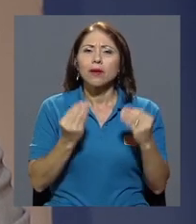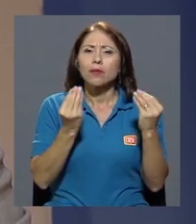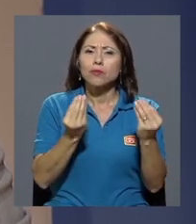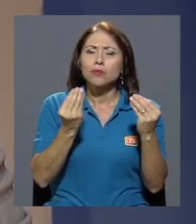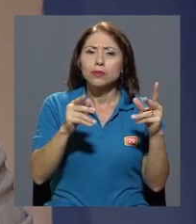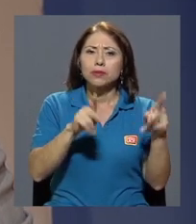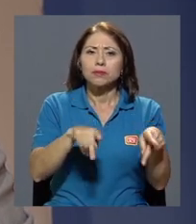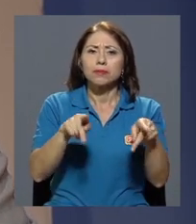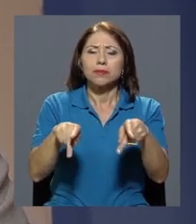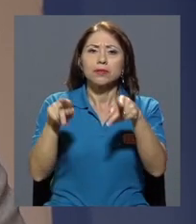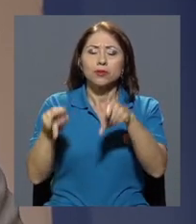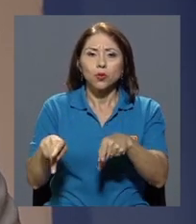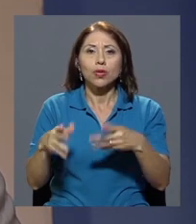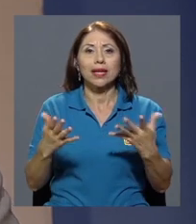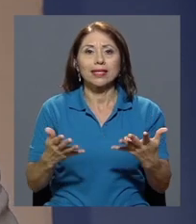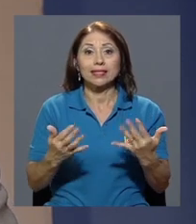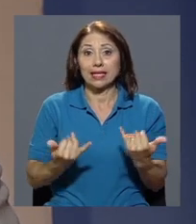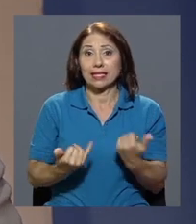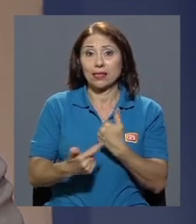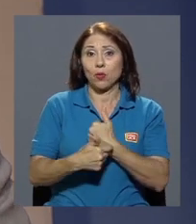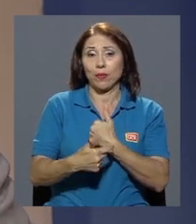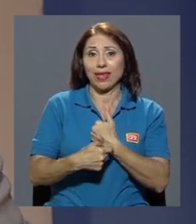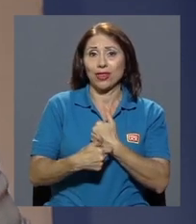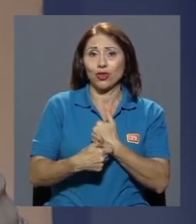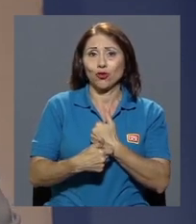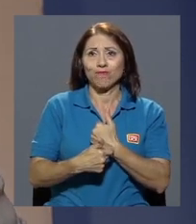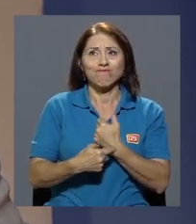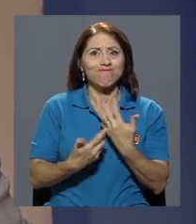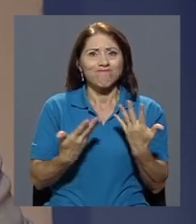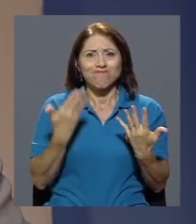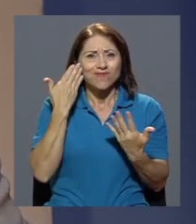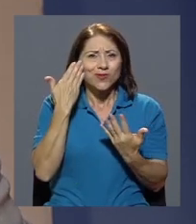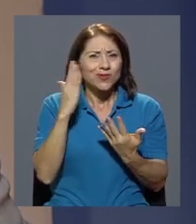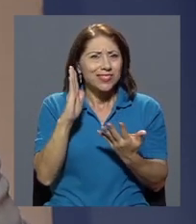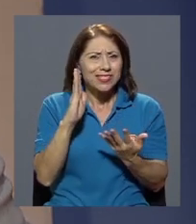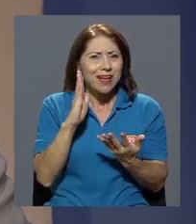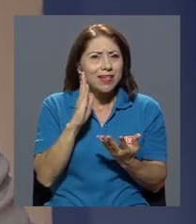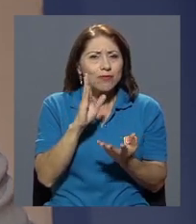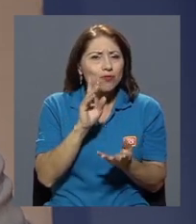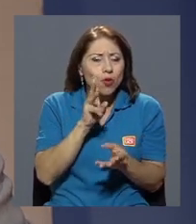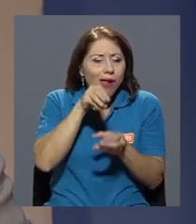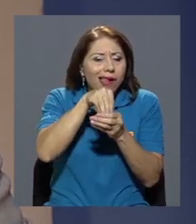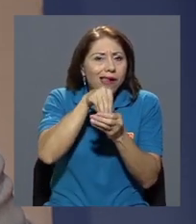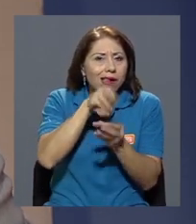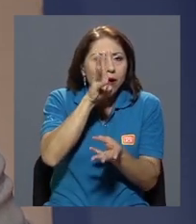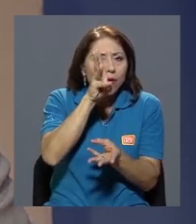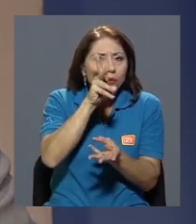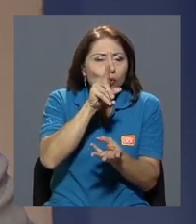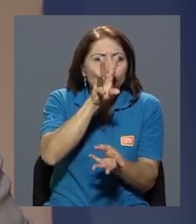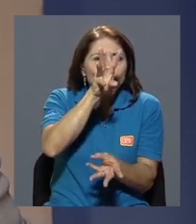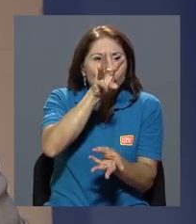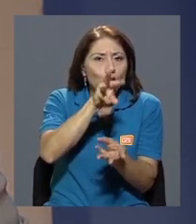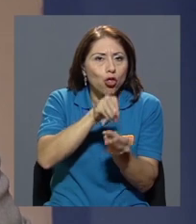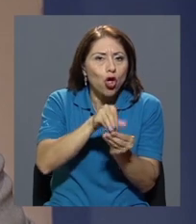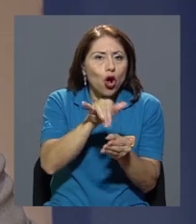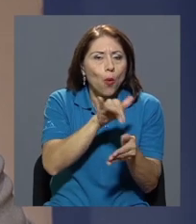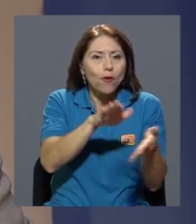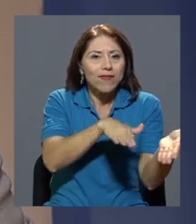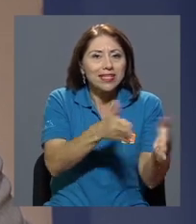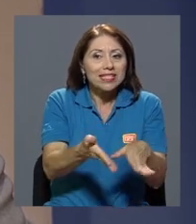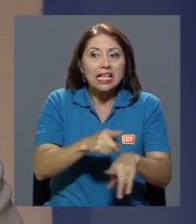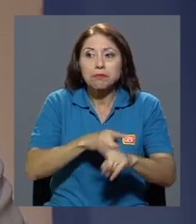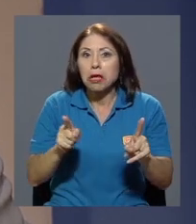Muchas personas que en este momento no se contabilizan como fallecidas, pero están desaparecidas.